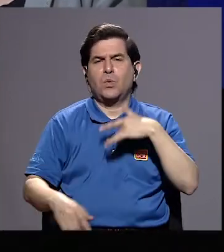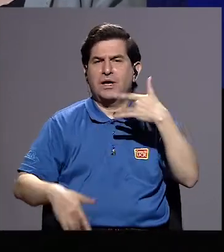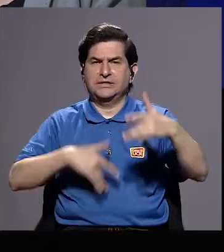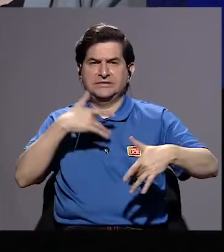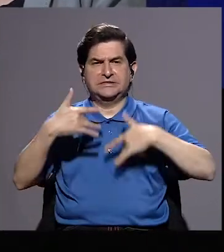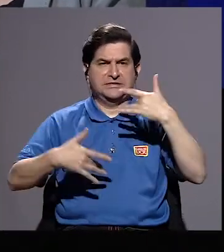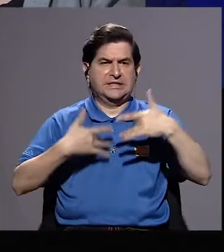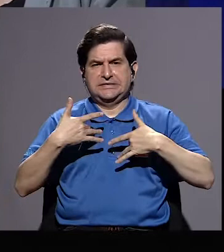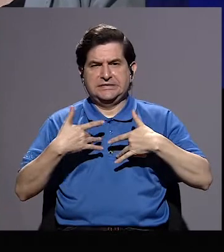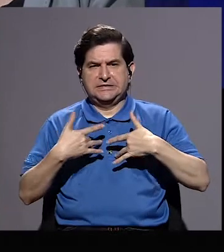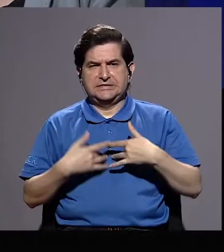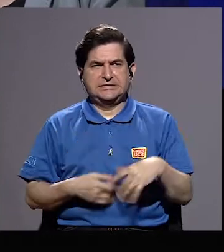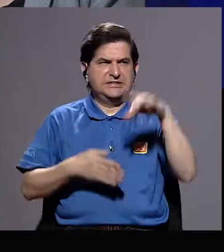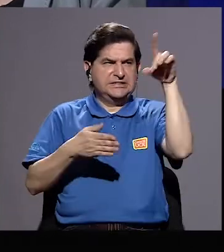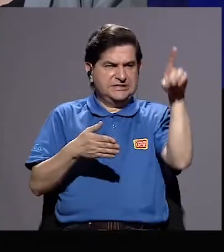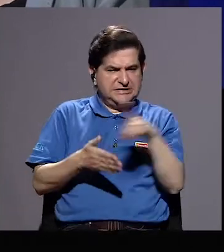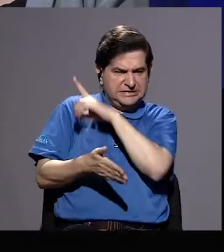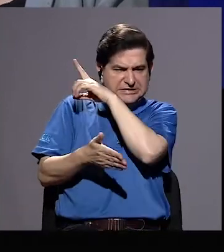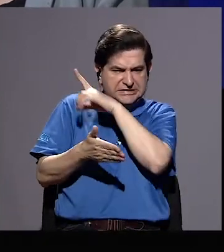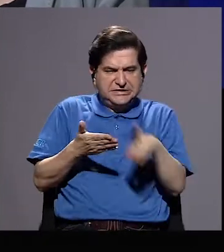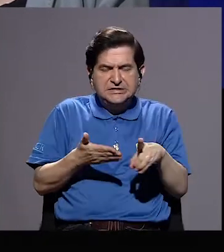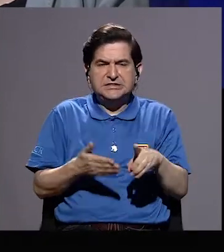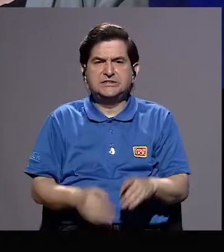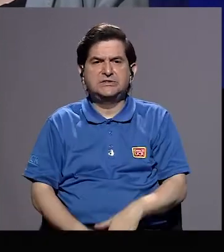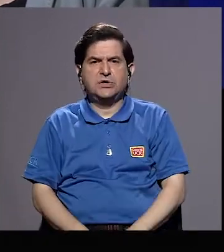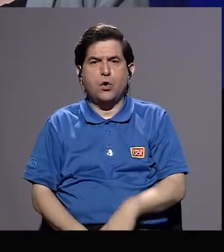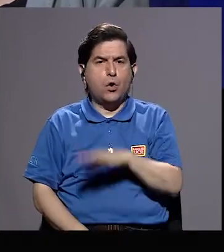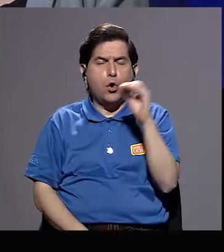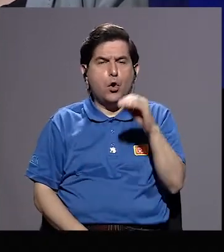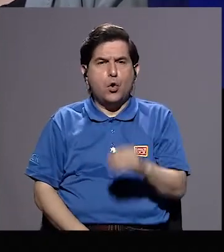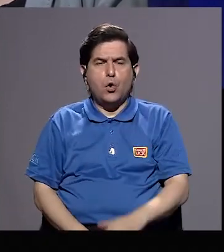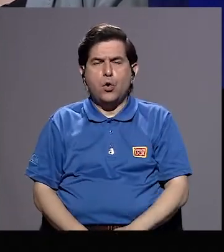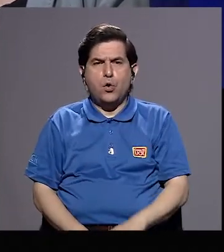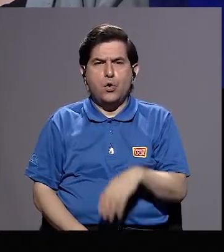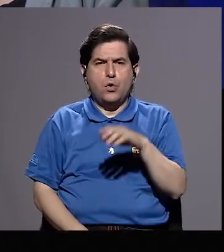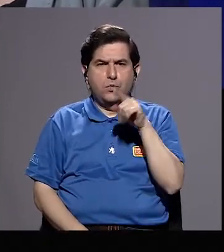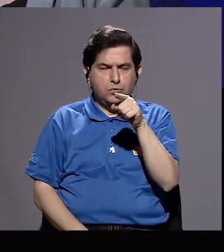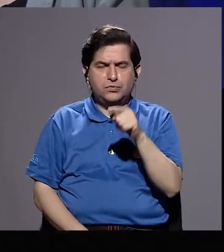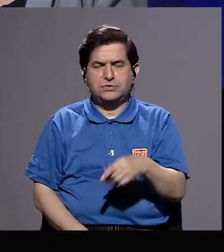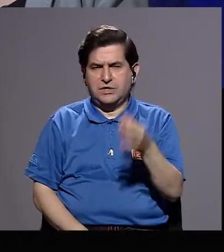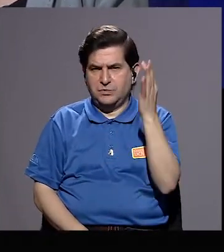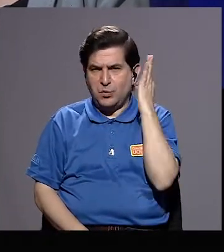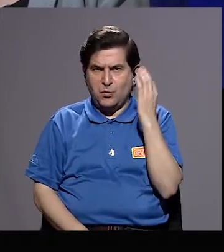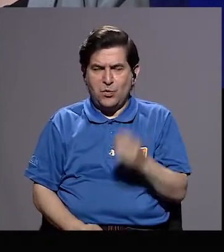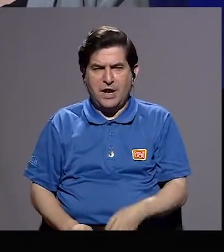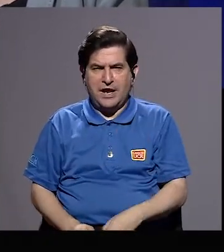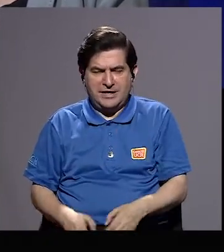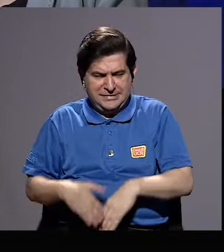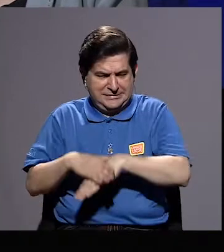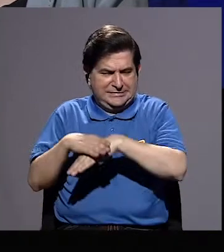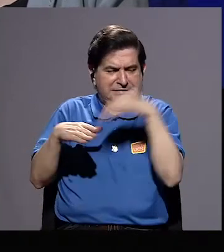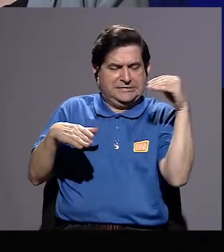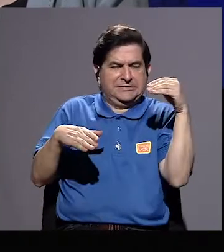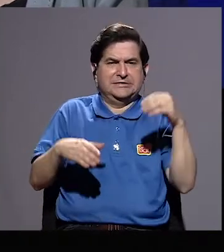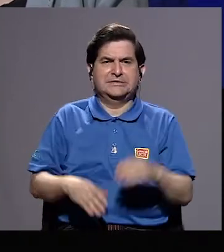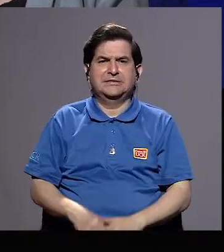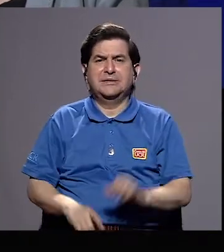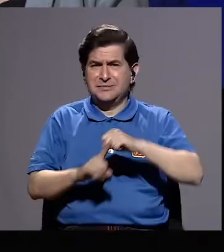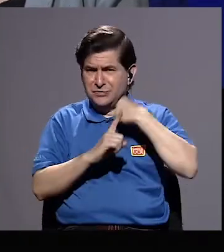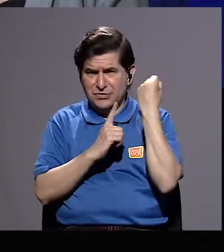sintió discriminada, se sintió excluida por su condición de mujer en ese momento?